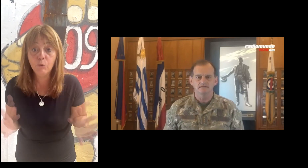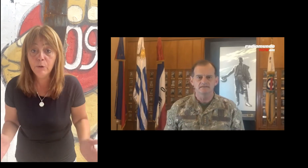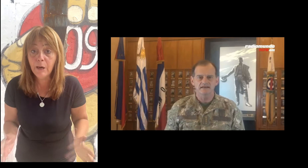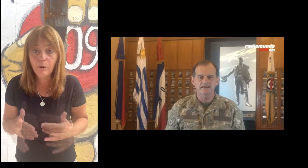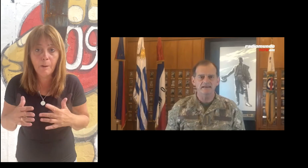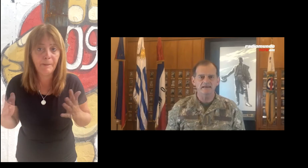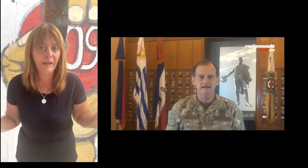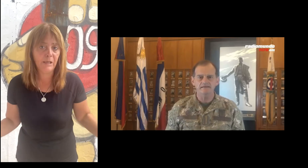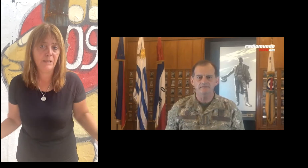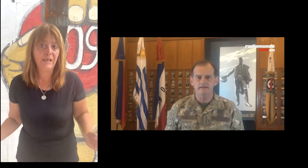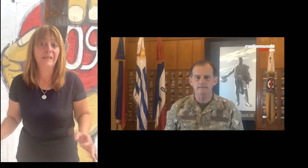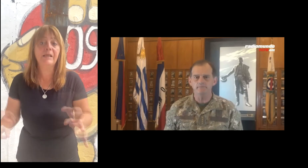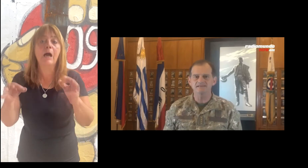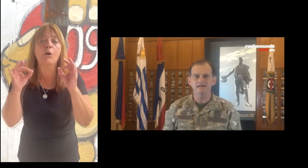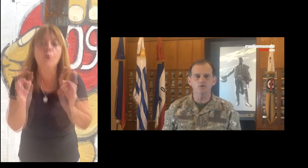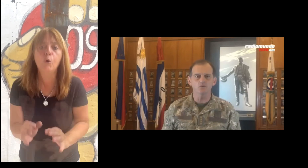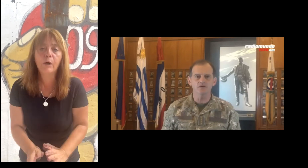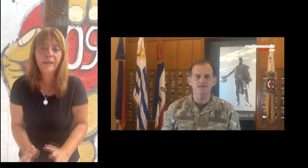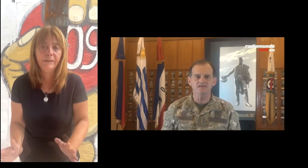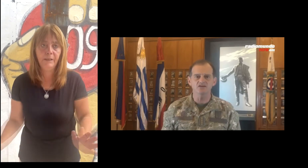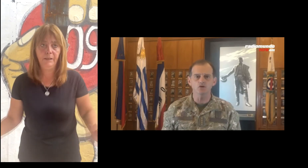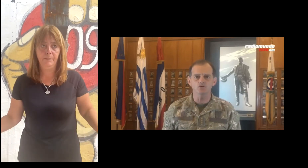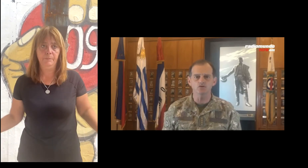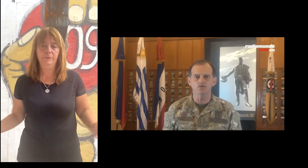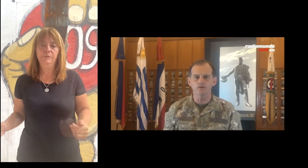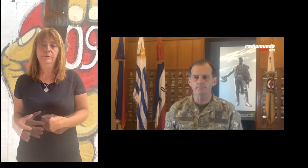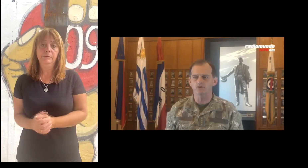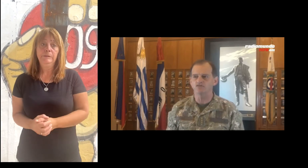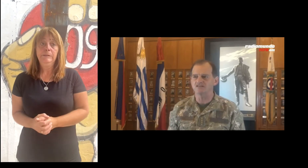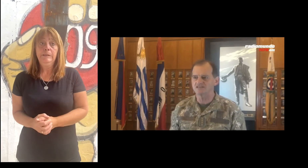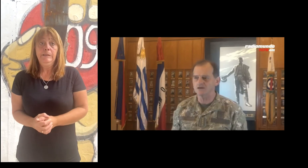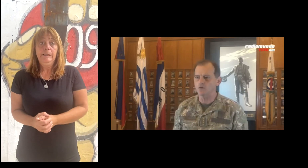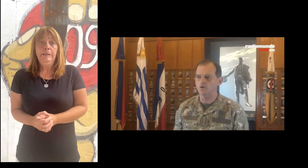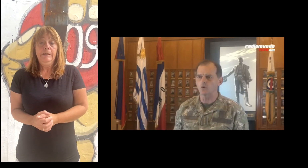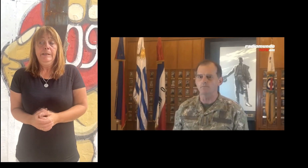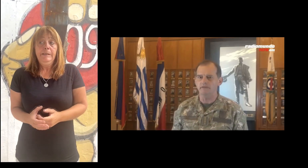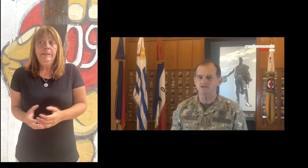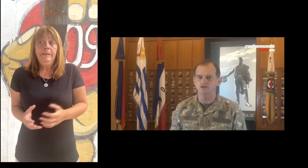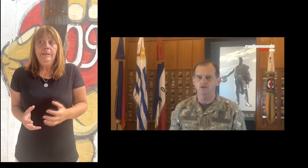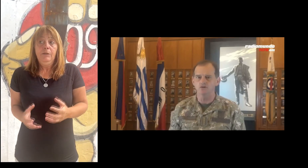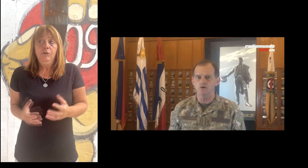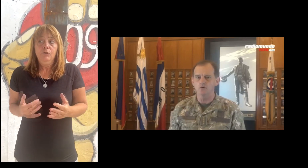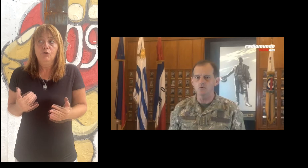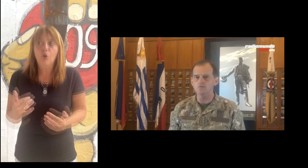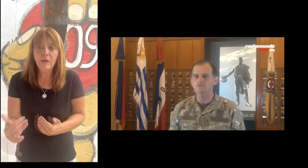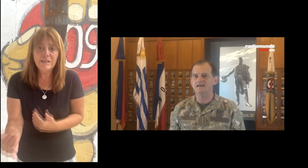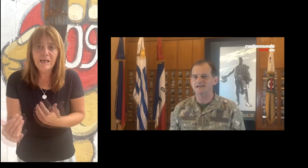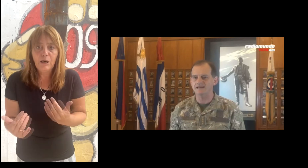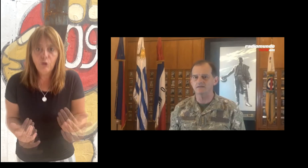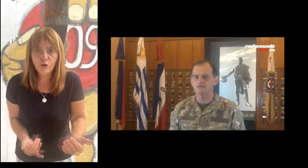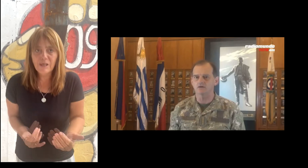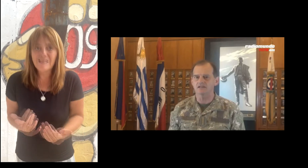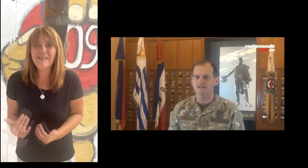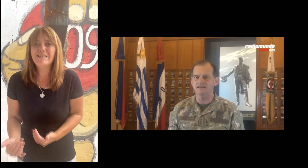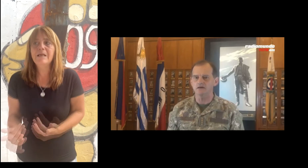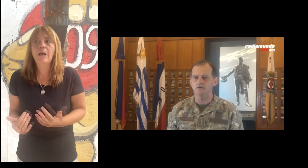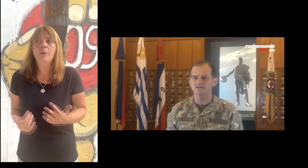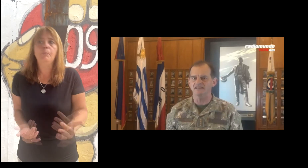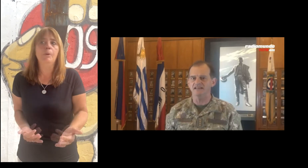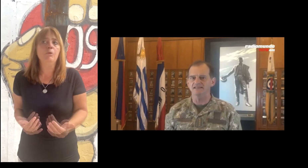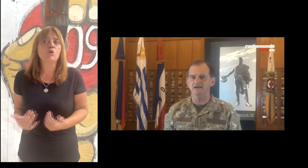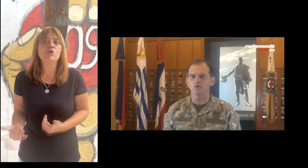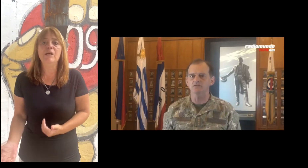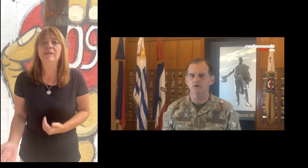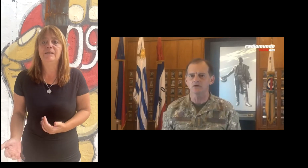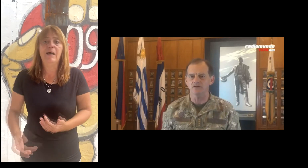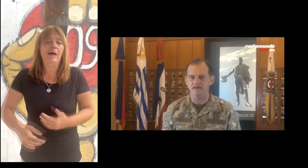para que si no le deja meter esos cargos, entonces la gente se va a quedar sin medicamento y se puede enfermar y se puede morir. Eso